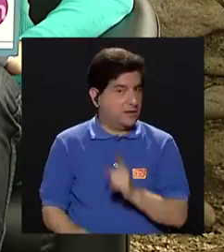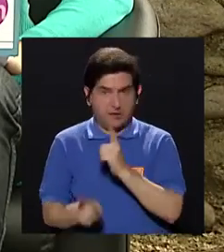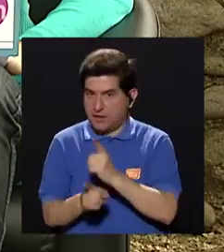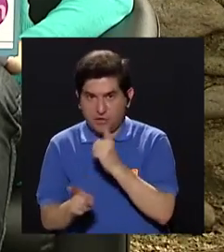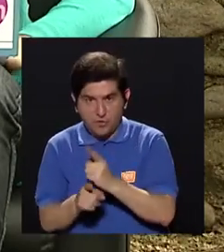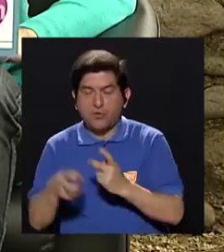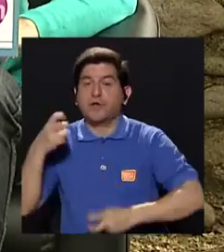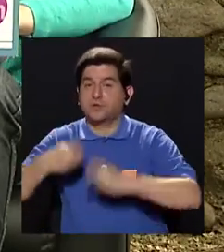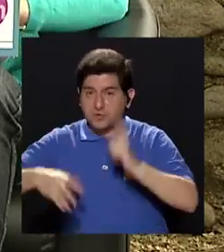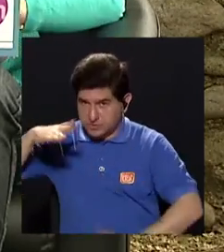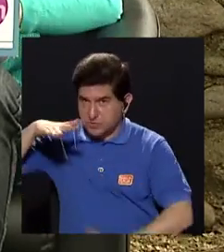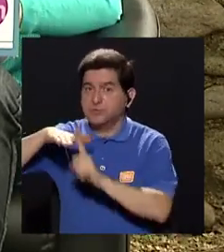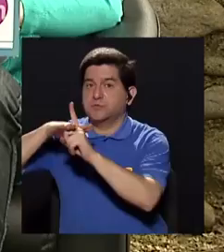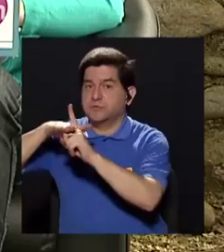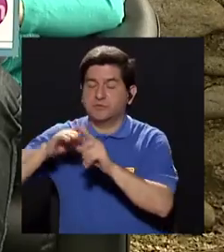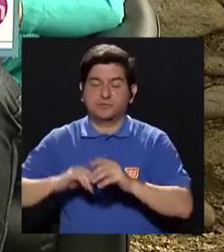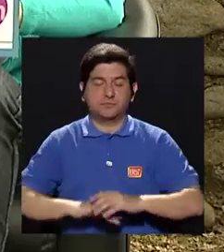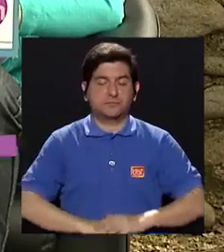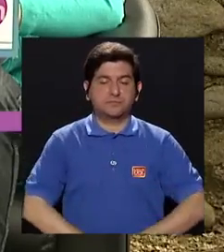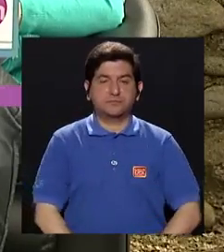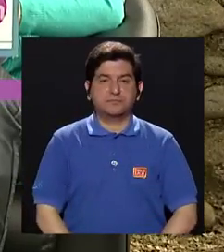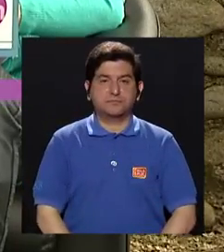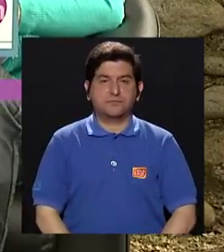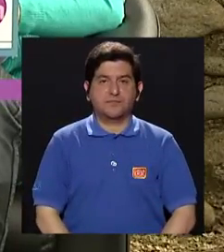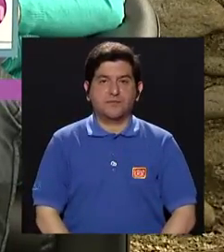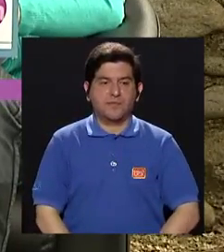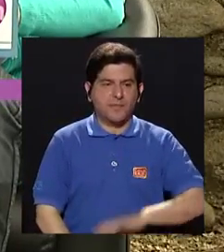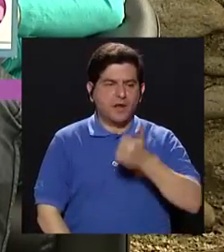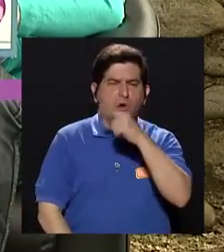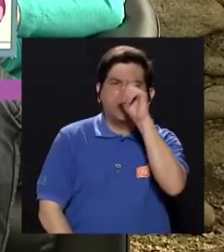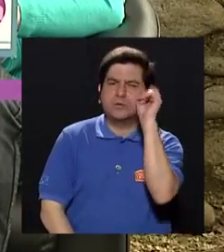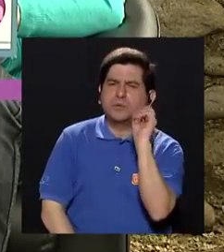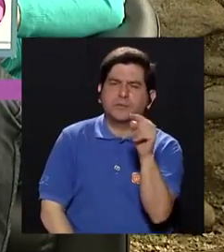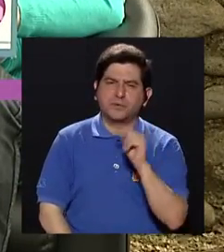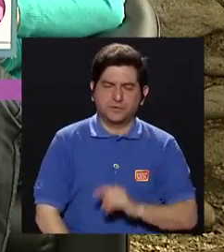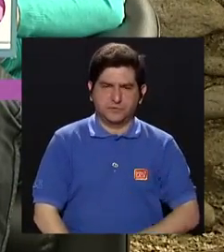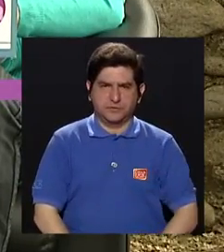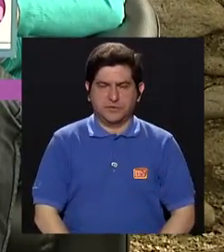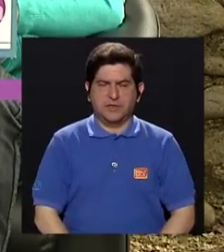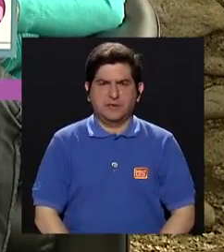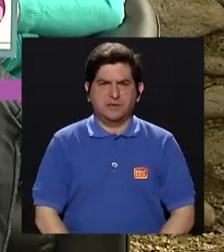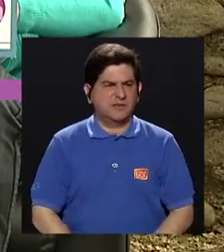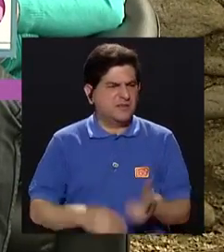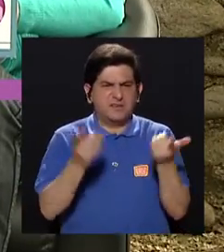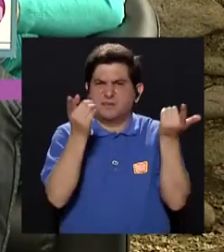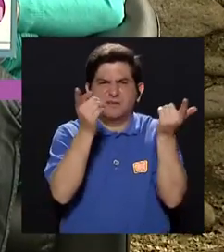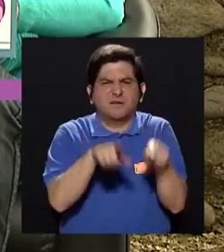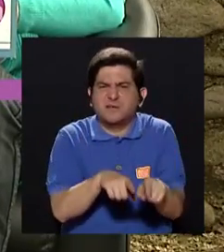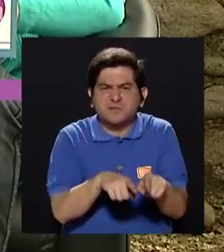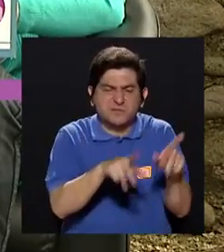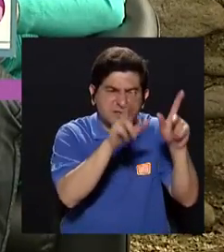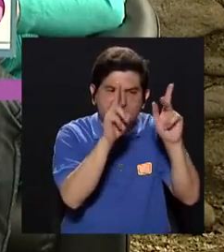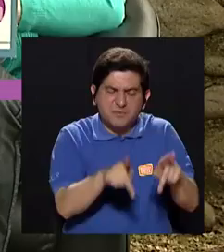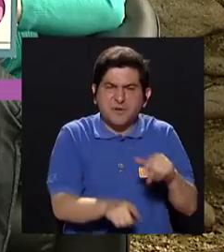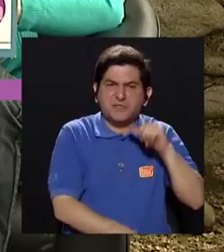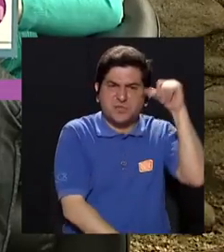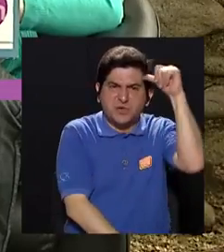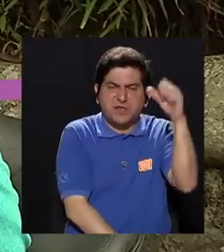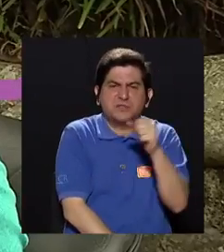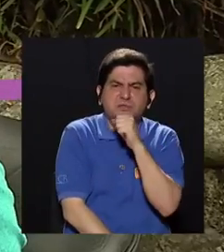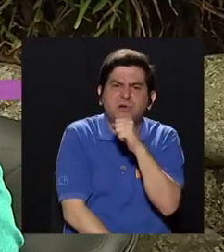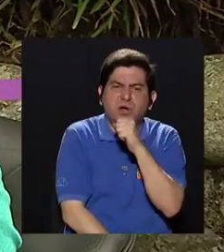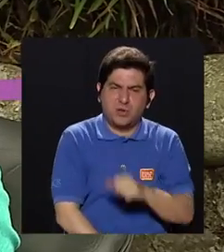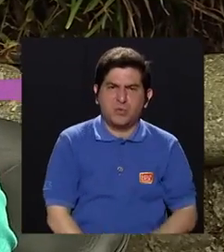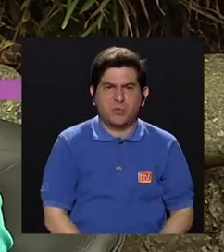generar algún problema. Ahora bien, surge también otra consulta, ¿verdad, doctor? Porque, ¿qué pasa cuando estas personas adultas mayores,